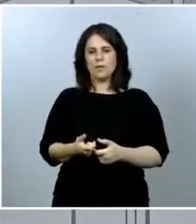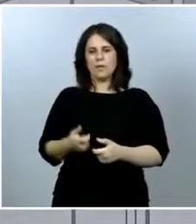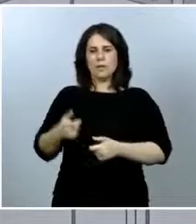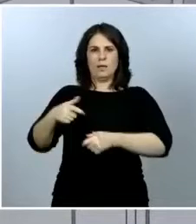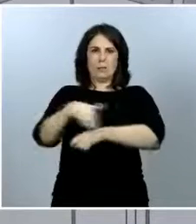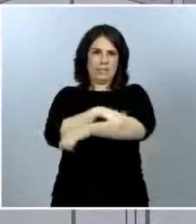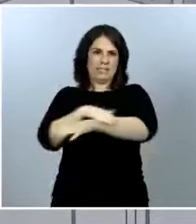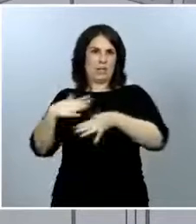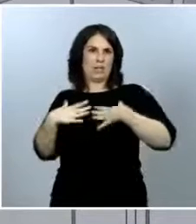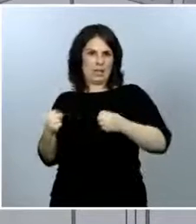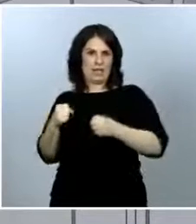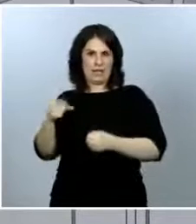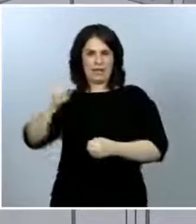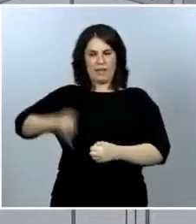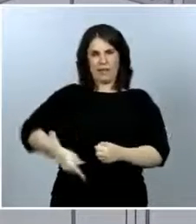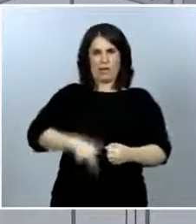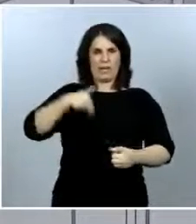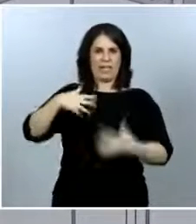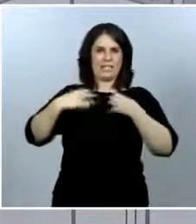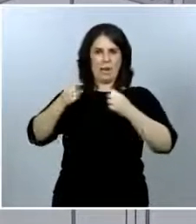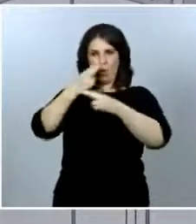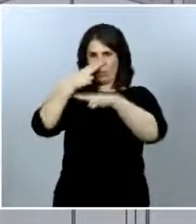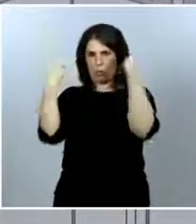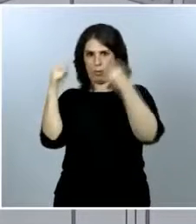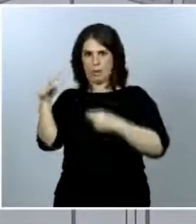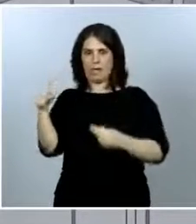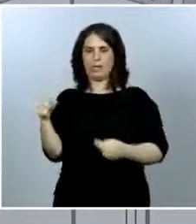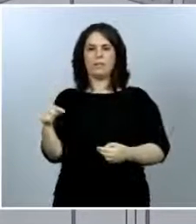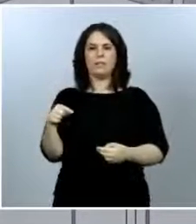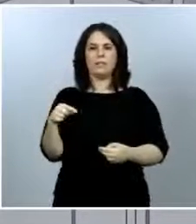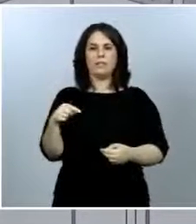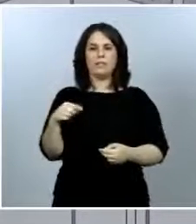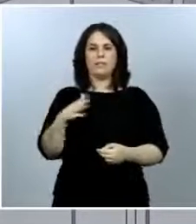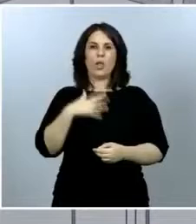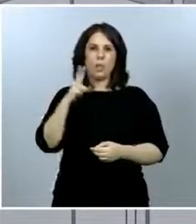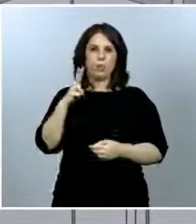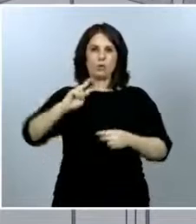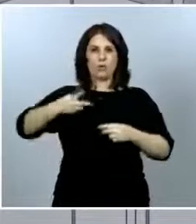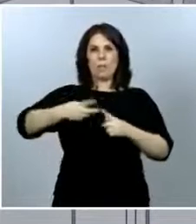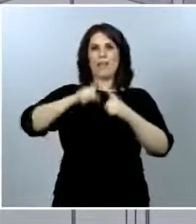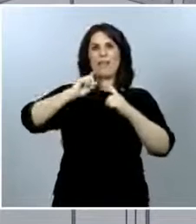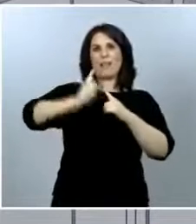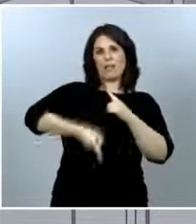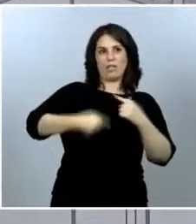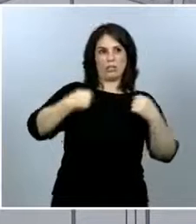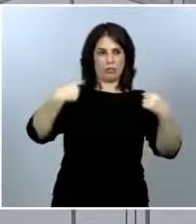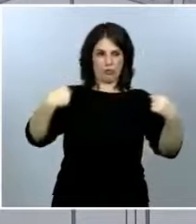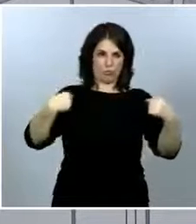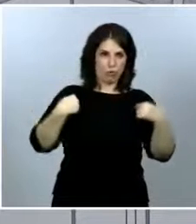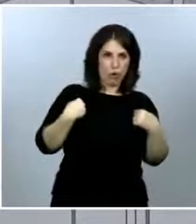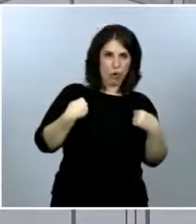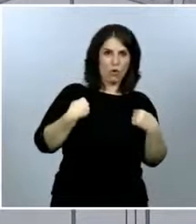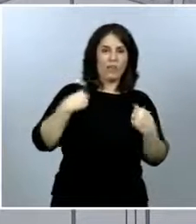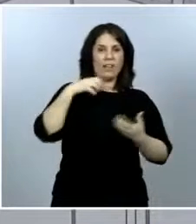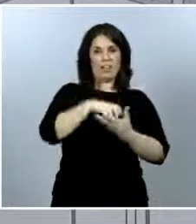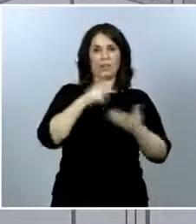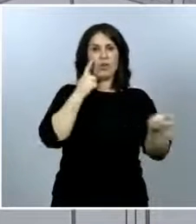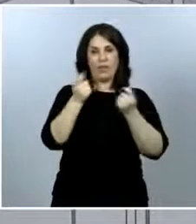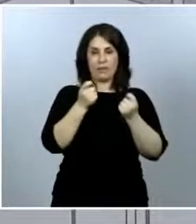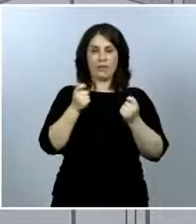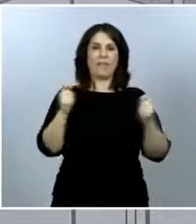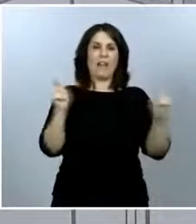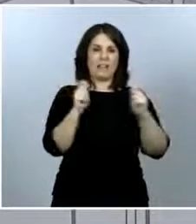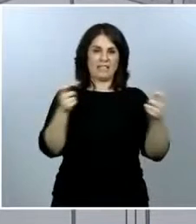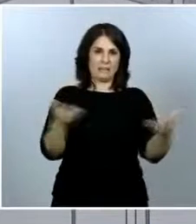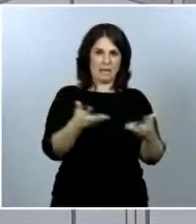Dirección de Salud Pública, de dos subdirecciones, la que yo dirijo, que es el Centro de Comunicación de Alertas y Emergencias y de la